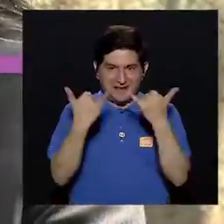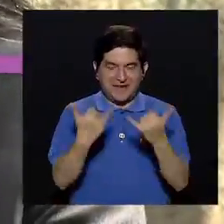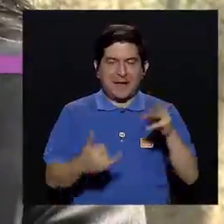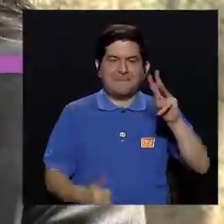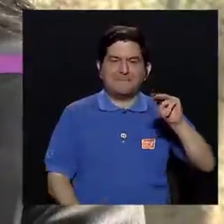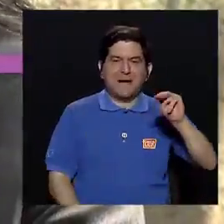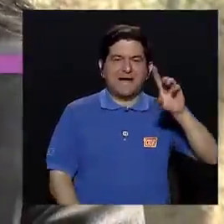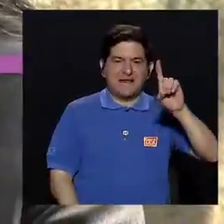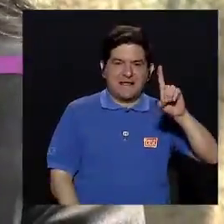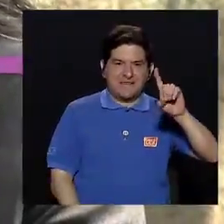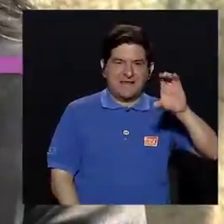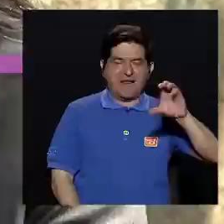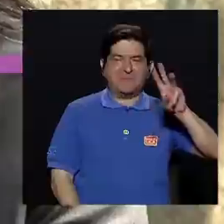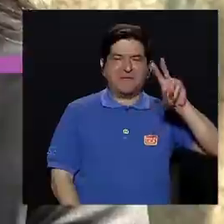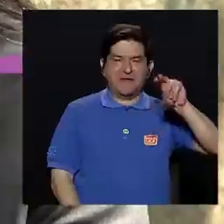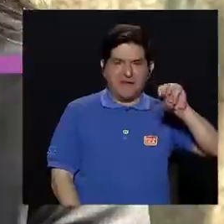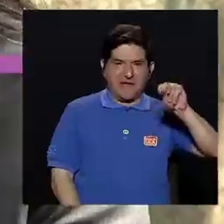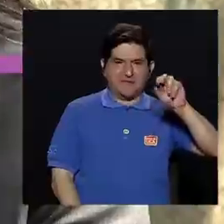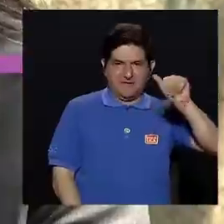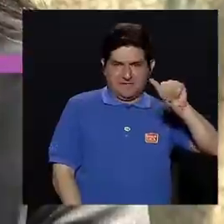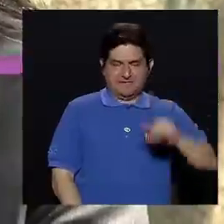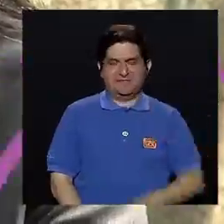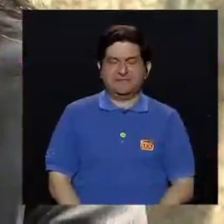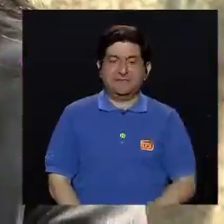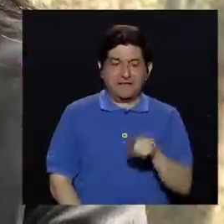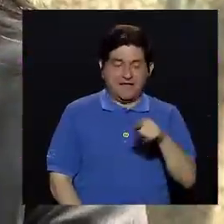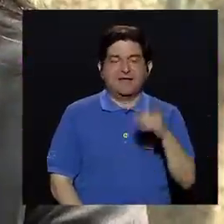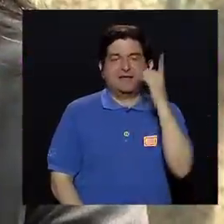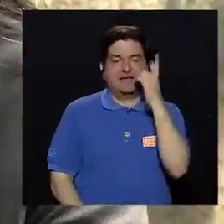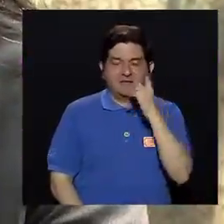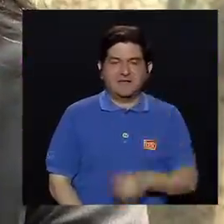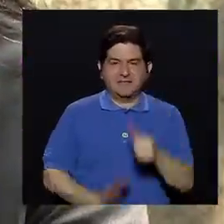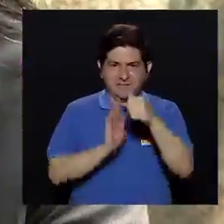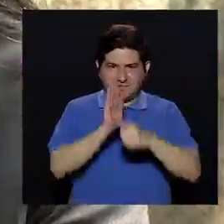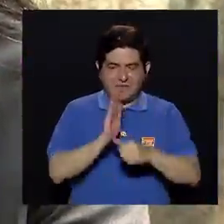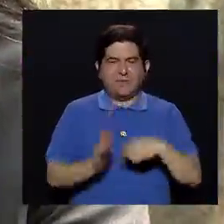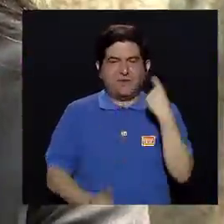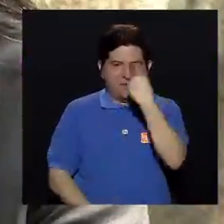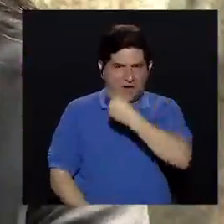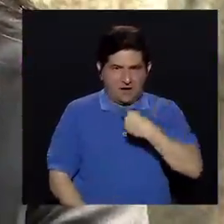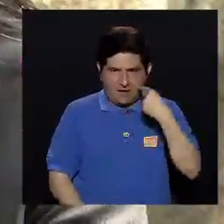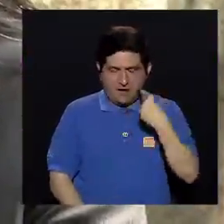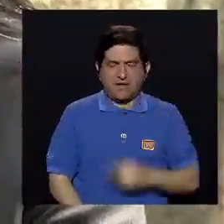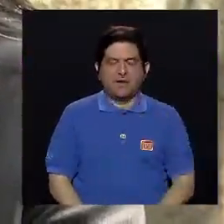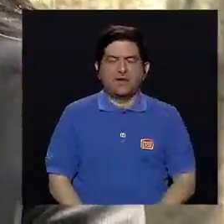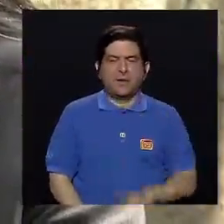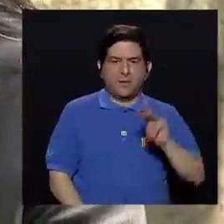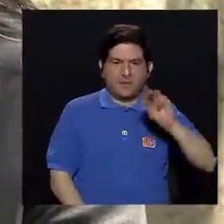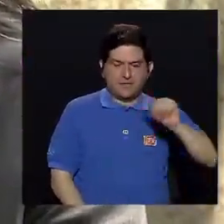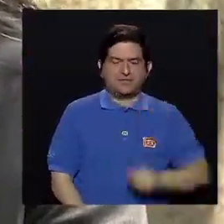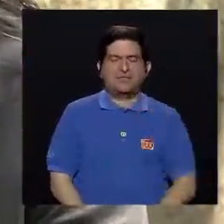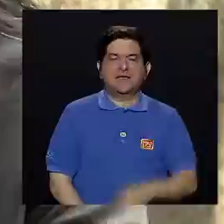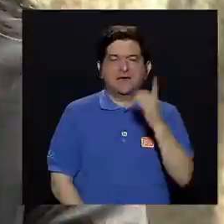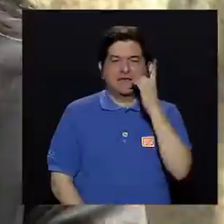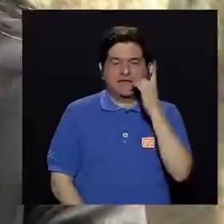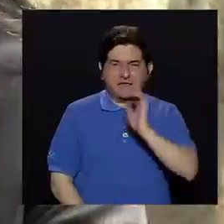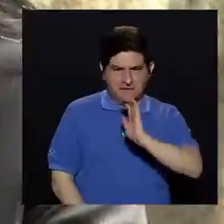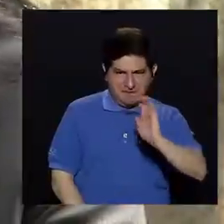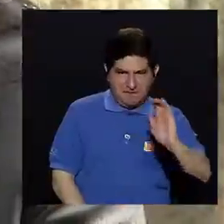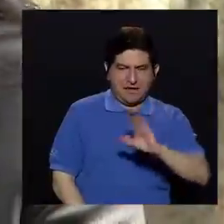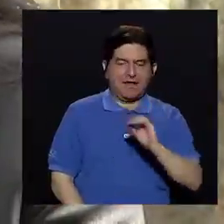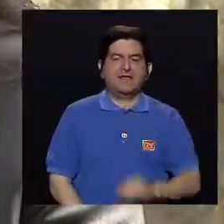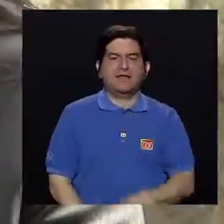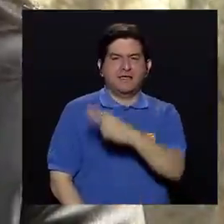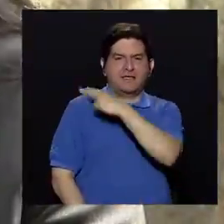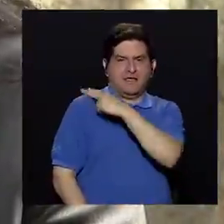de María del Carmen Navas Aparicio. Ella es odontóloga, cirujano maxilofacial, tiene una maestría en odontopediatría y además es